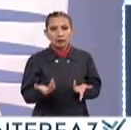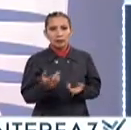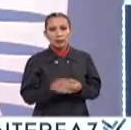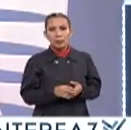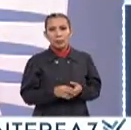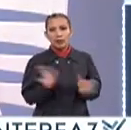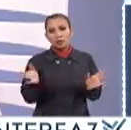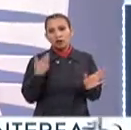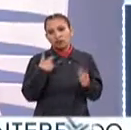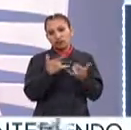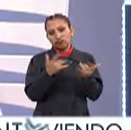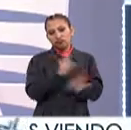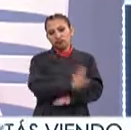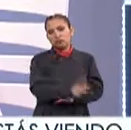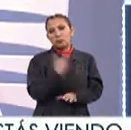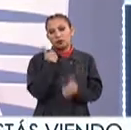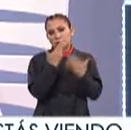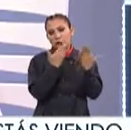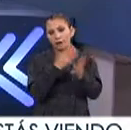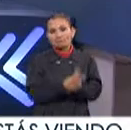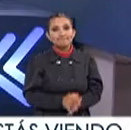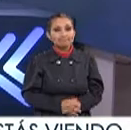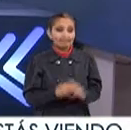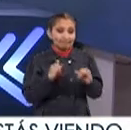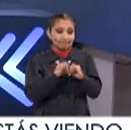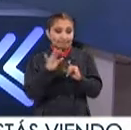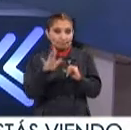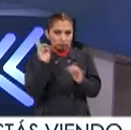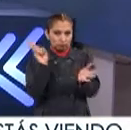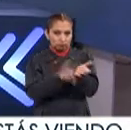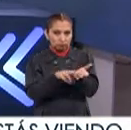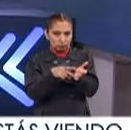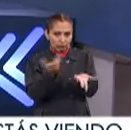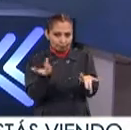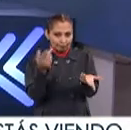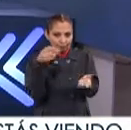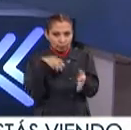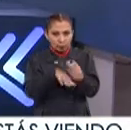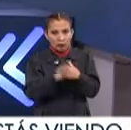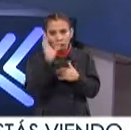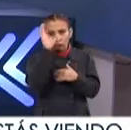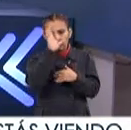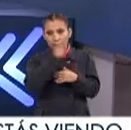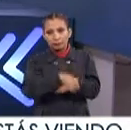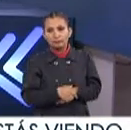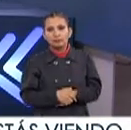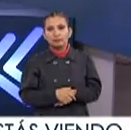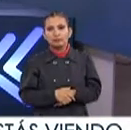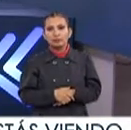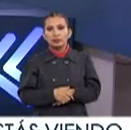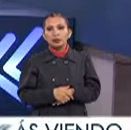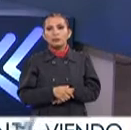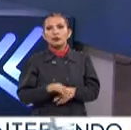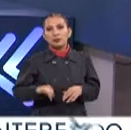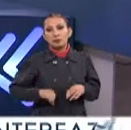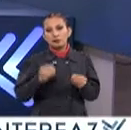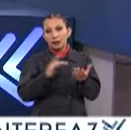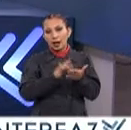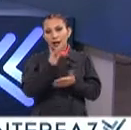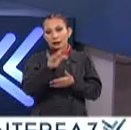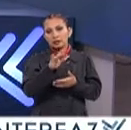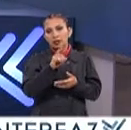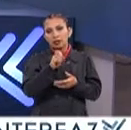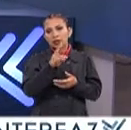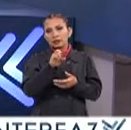son instituciones Queda precedente Claro pero un precedente Y son instituciones Que están pues inmersas En el mundo de la cultura Pues muy interesante Muchísimas